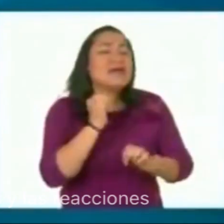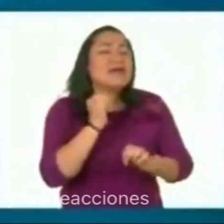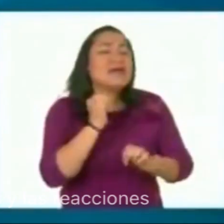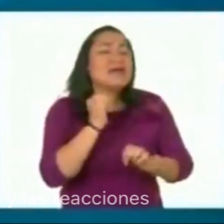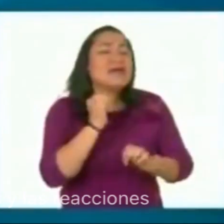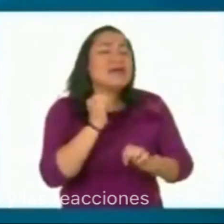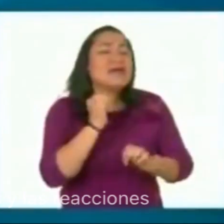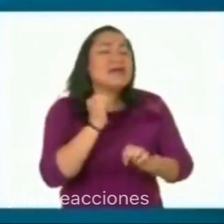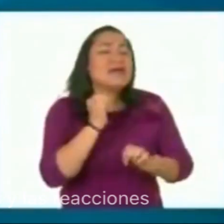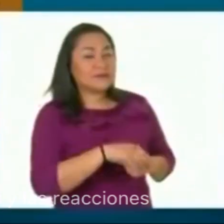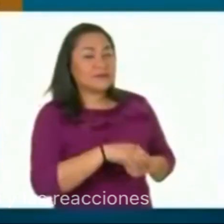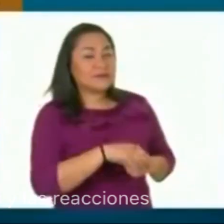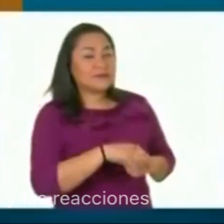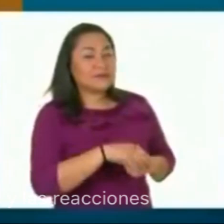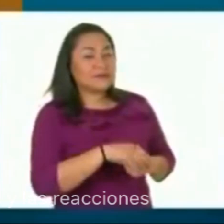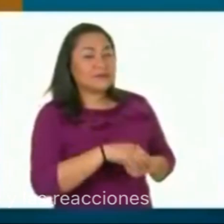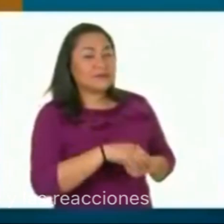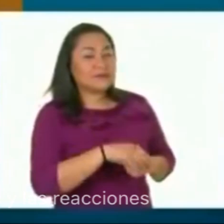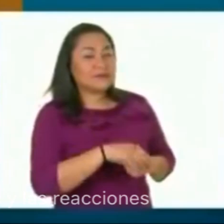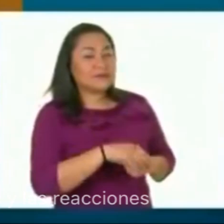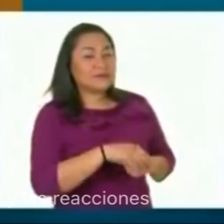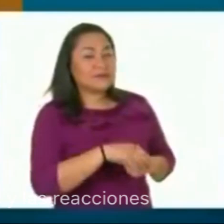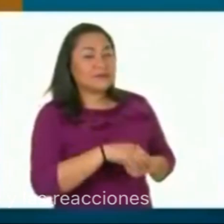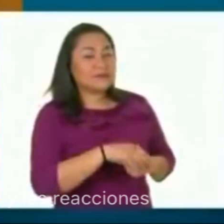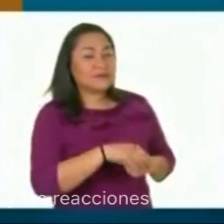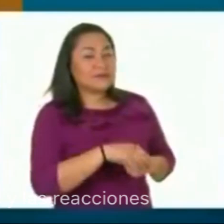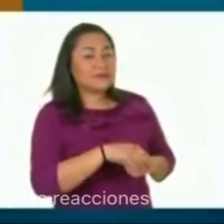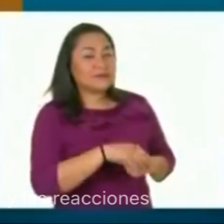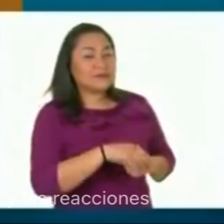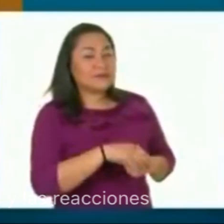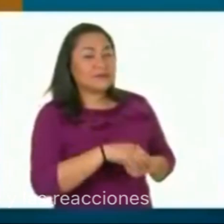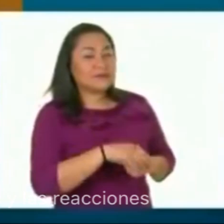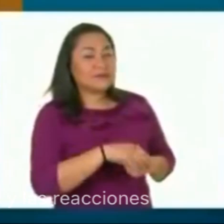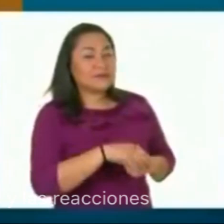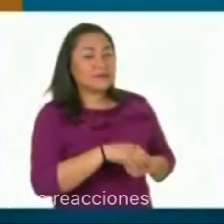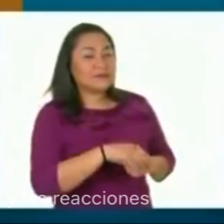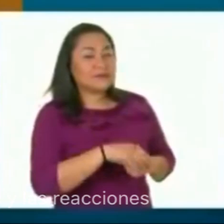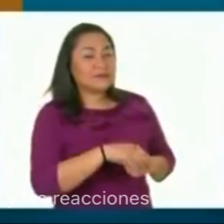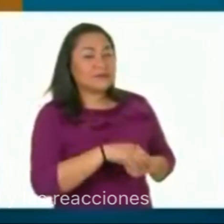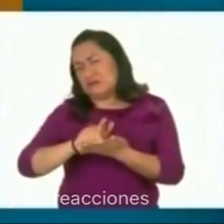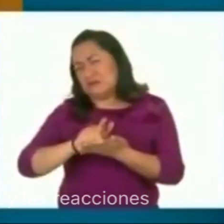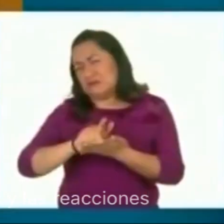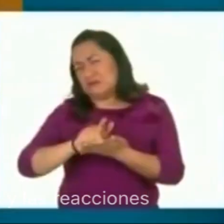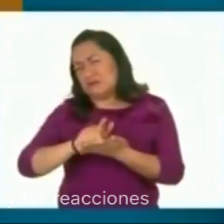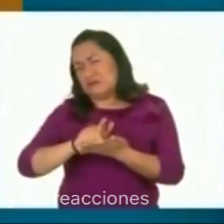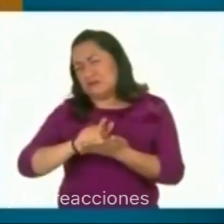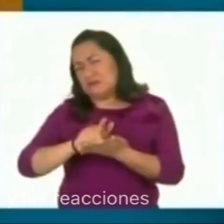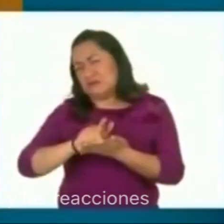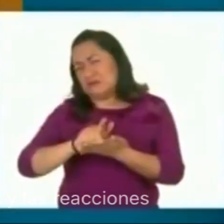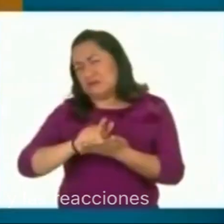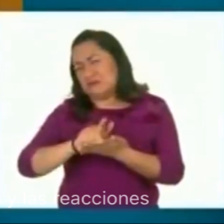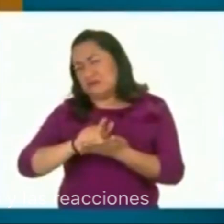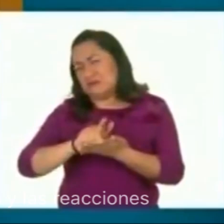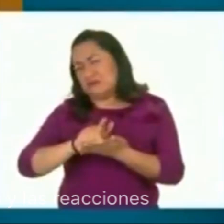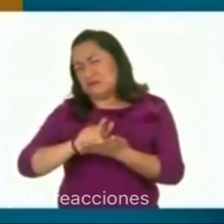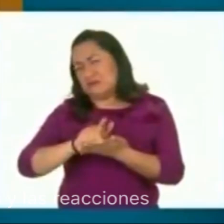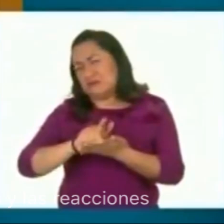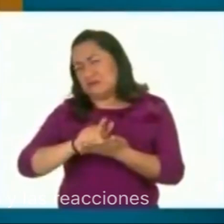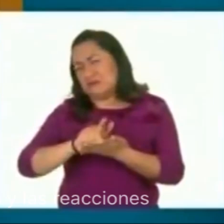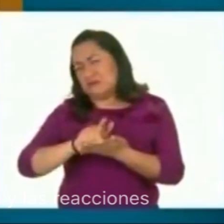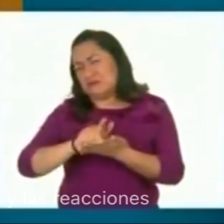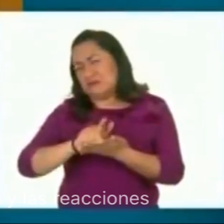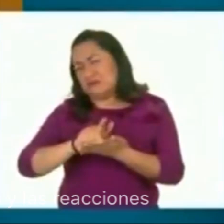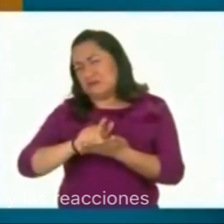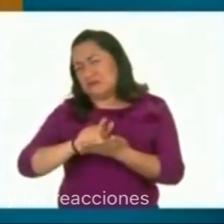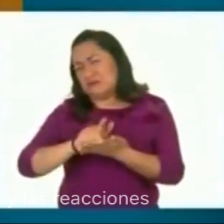sociedad. Nos presentan un video donde vemos a Agustín y Carola platicando. Agustín está enojado porque no lo dejan salir a jugar. Menciona